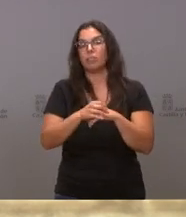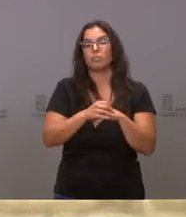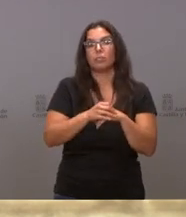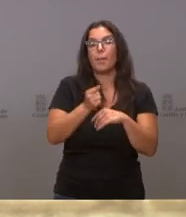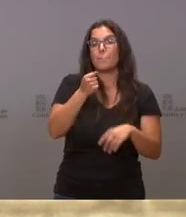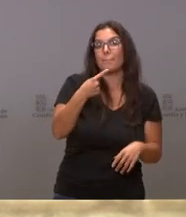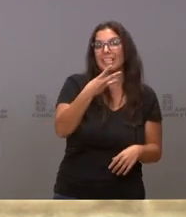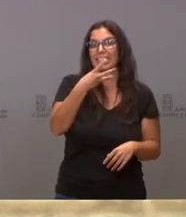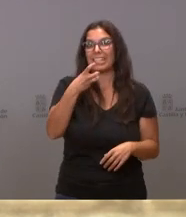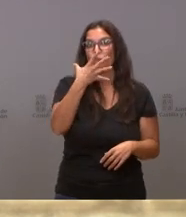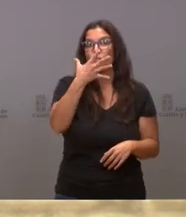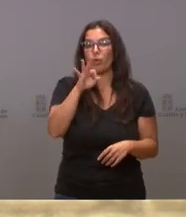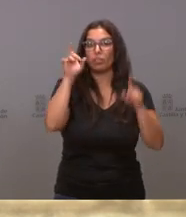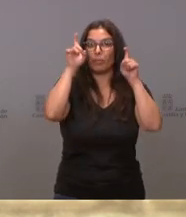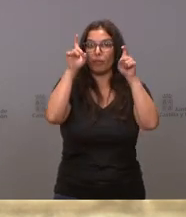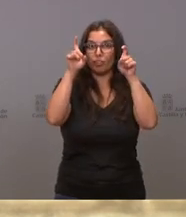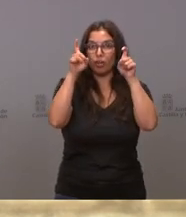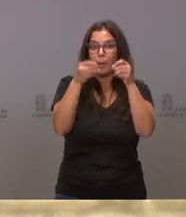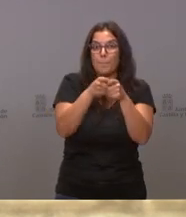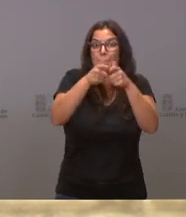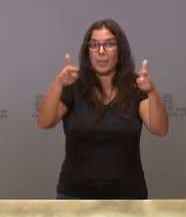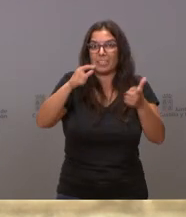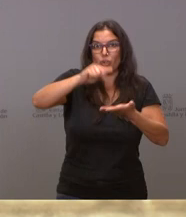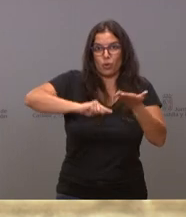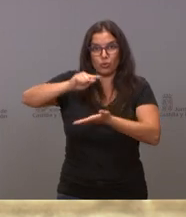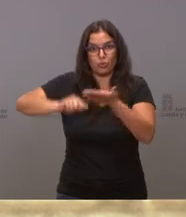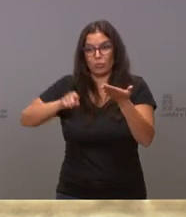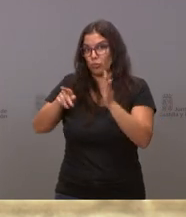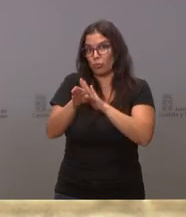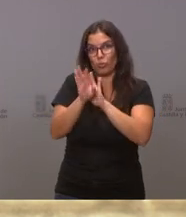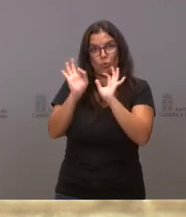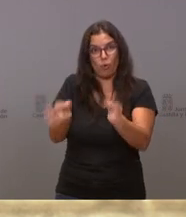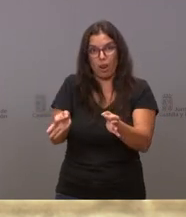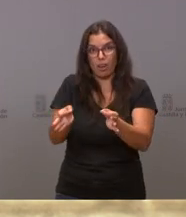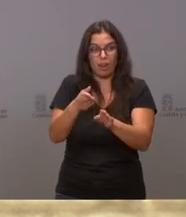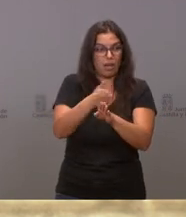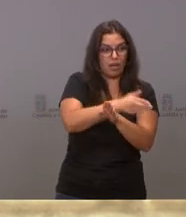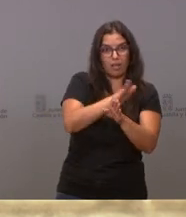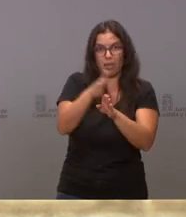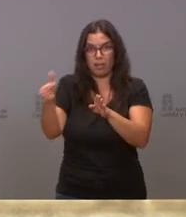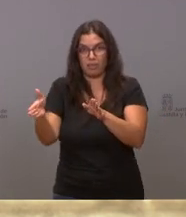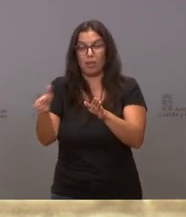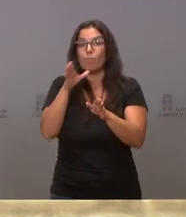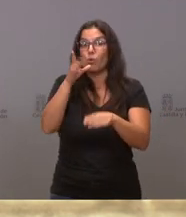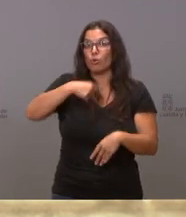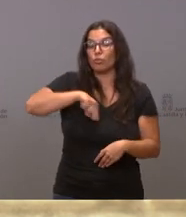.350 docentes aproximadamente se van a tener que mantener, porque nosotros para el curso